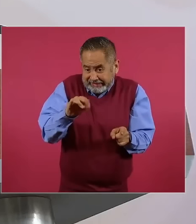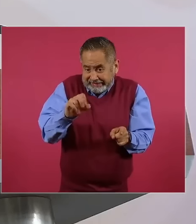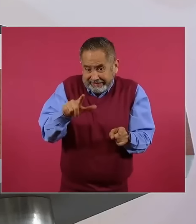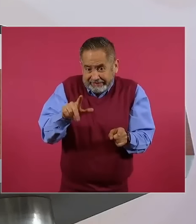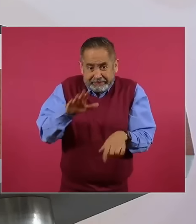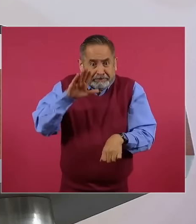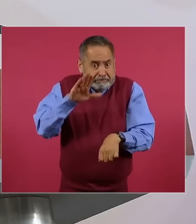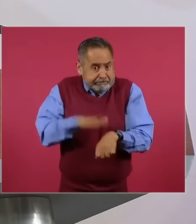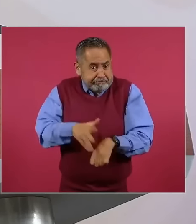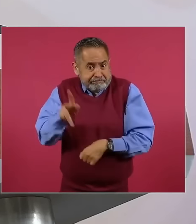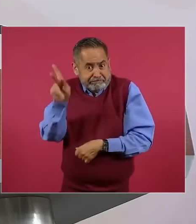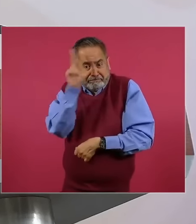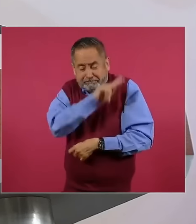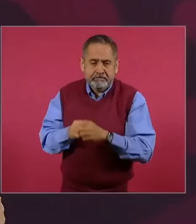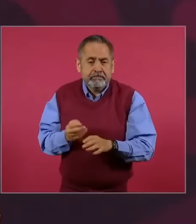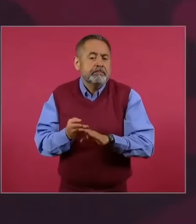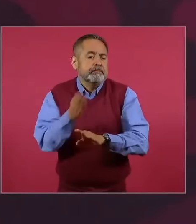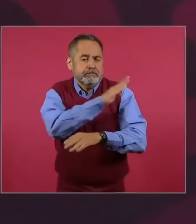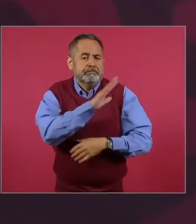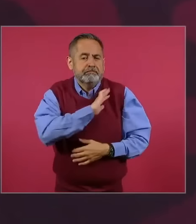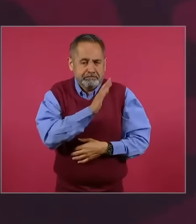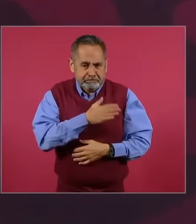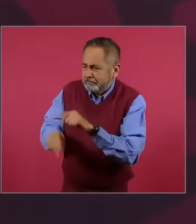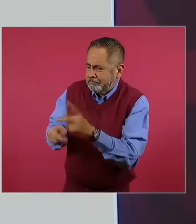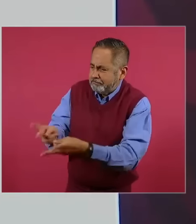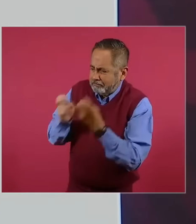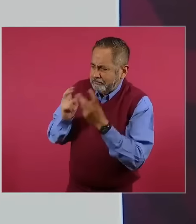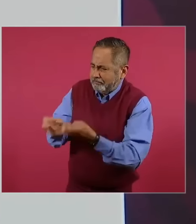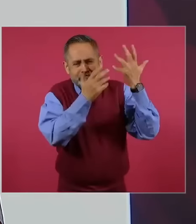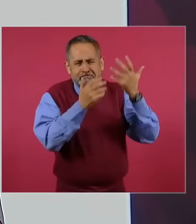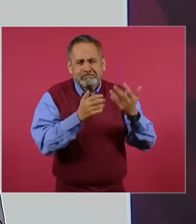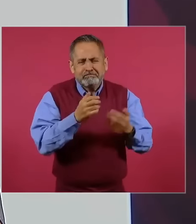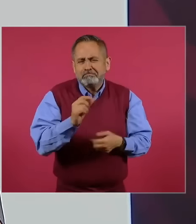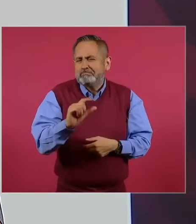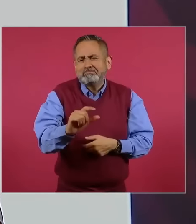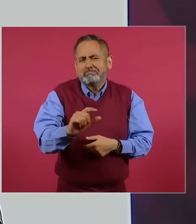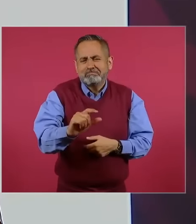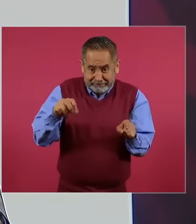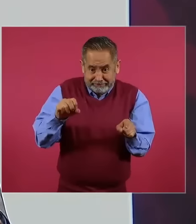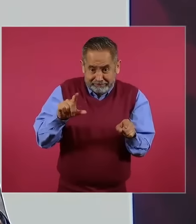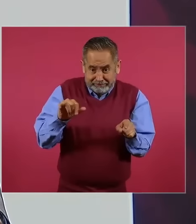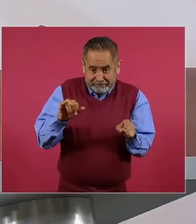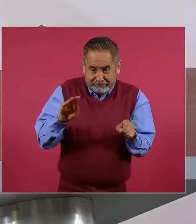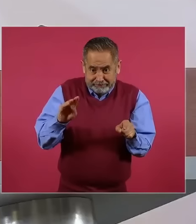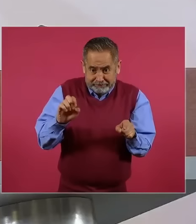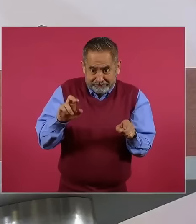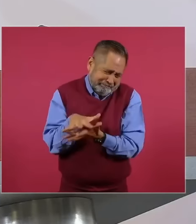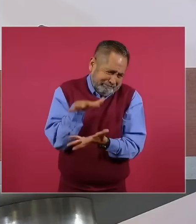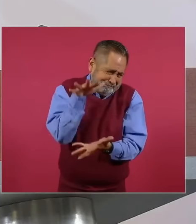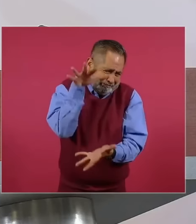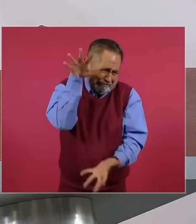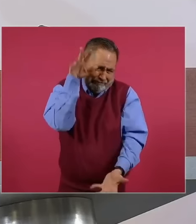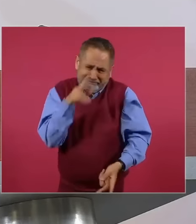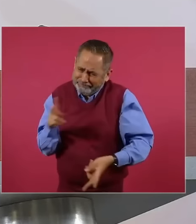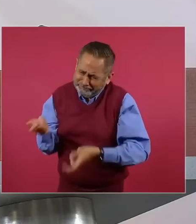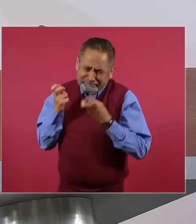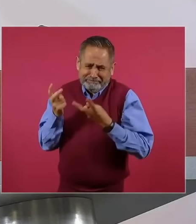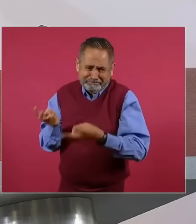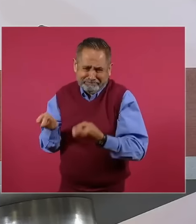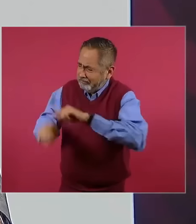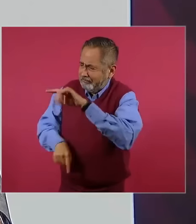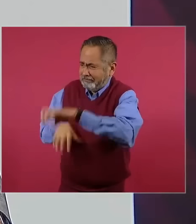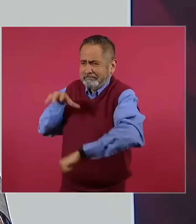que se llevaban el oro, la plata, se compara con el gran saqueo que se llevó a cabo en 36